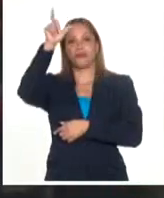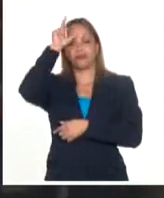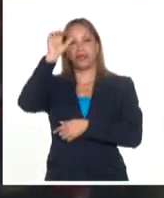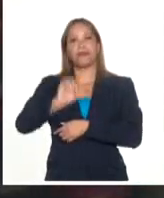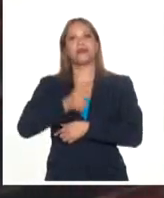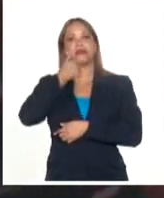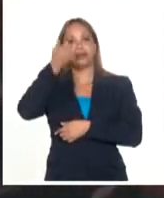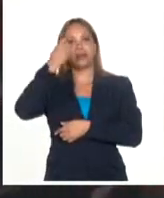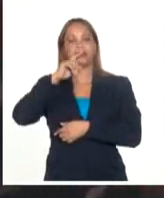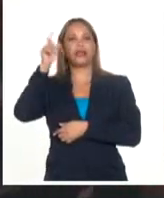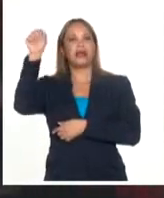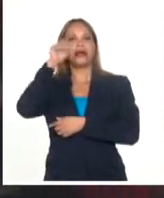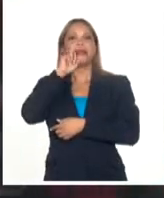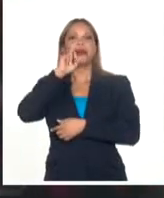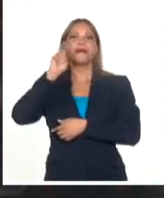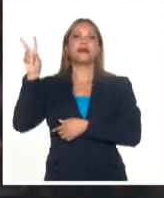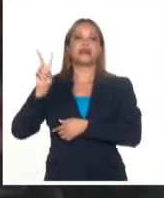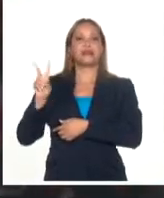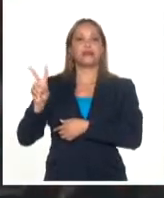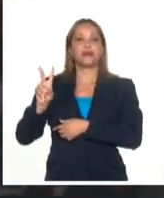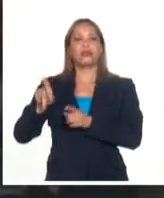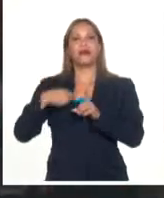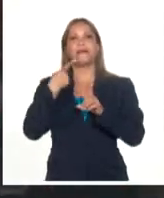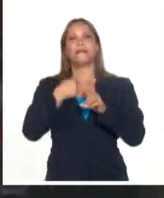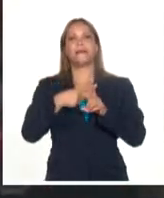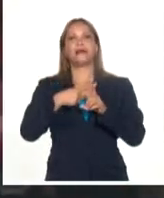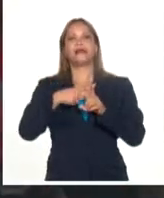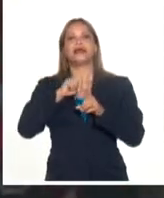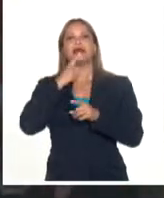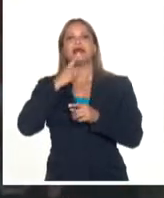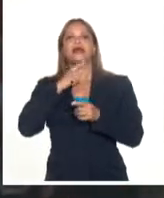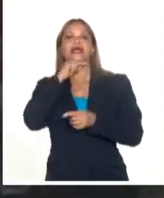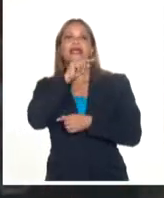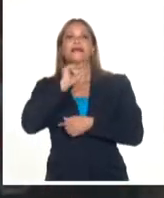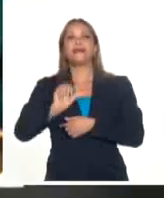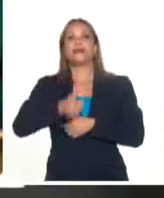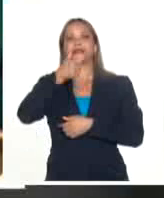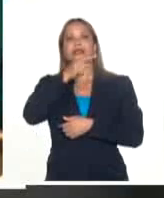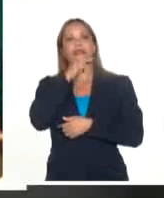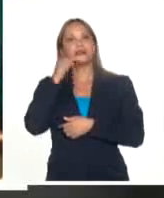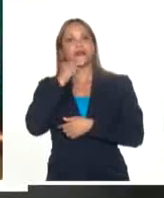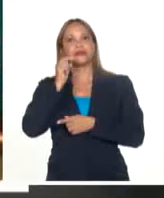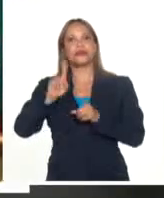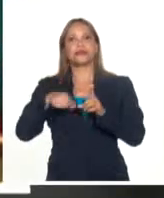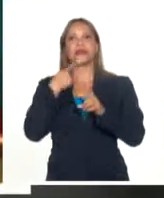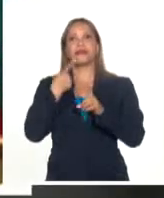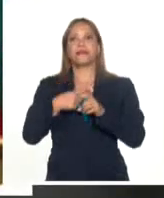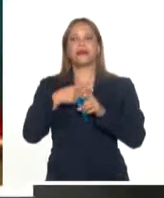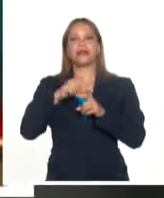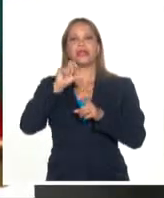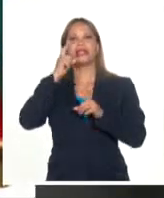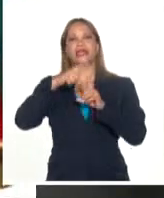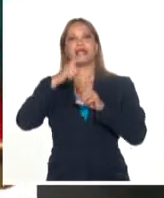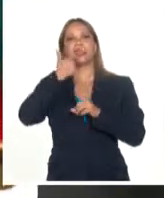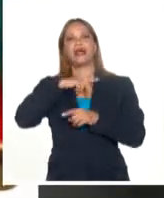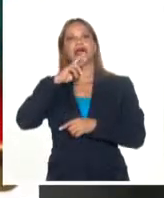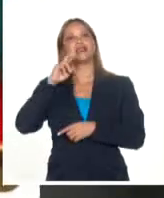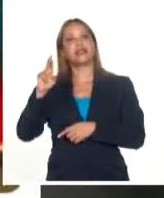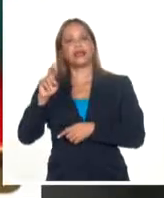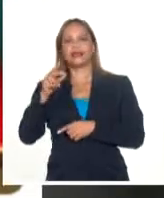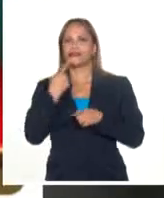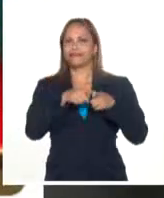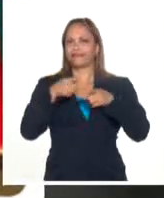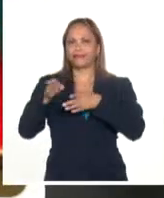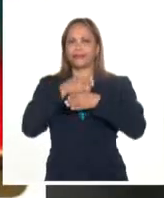Nicolás Maduro El presidente ruso Vladimir Putin El primer ministro de Hungría Víctor Orbán El emir de Qatar, también Bin Hamad Altani Entre